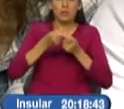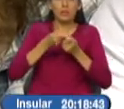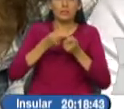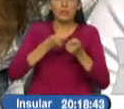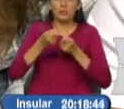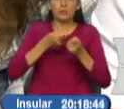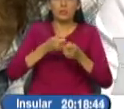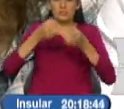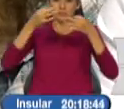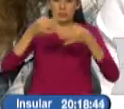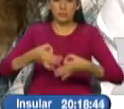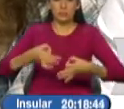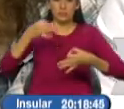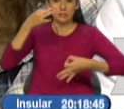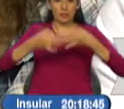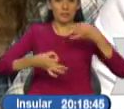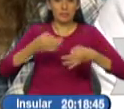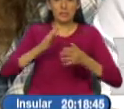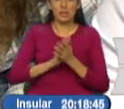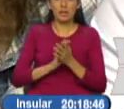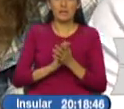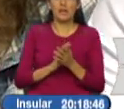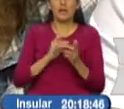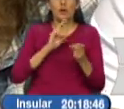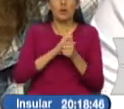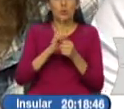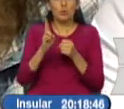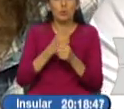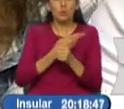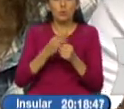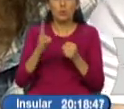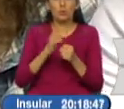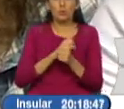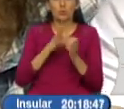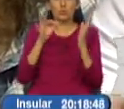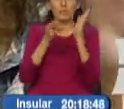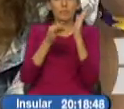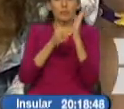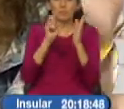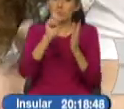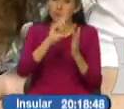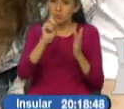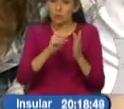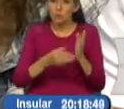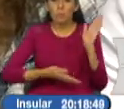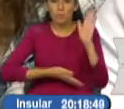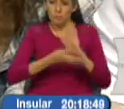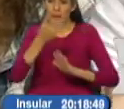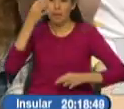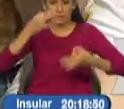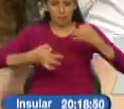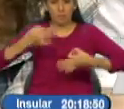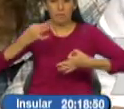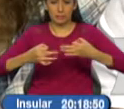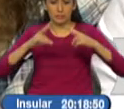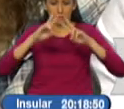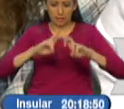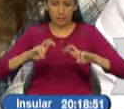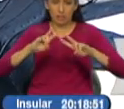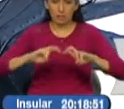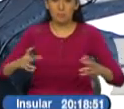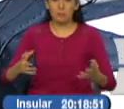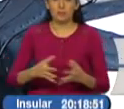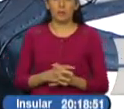auditorías forenses de lo que ya había pasado, entonces que las hagan, que las pidan, pero que las pidan no en el Facebook, sino las pidan en la Fiscalía, que las pidan en el Tribunal Contencioso